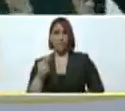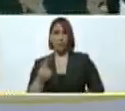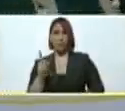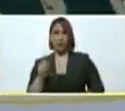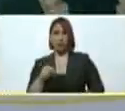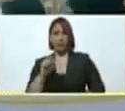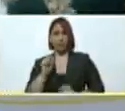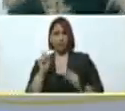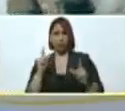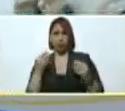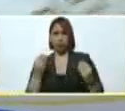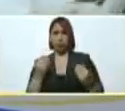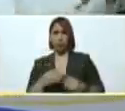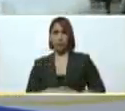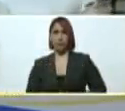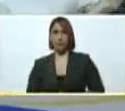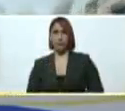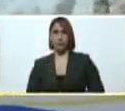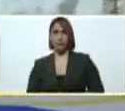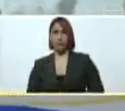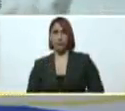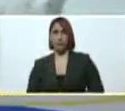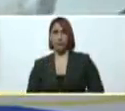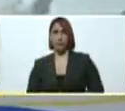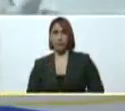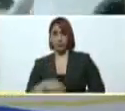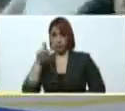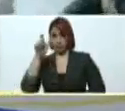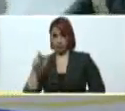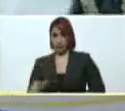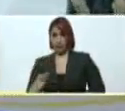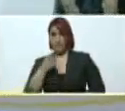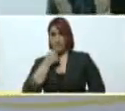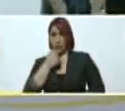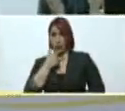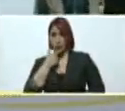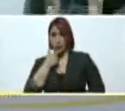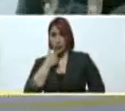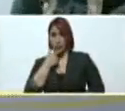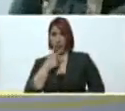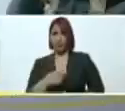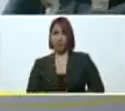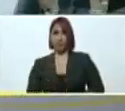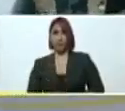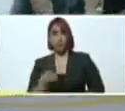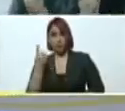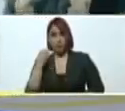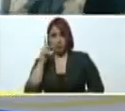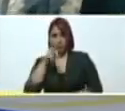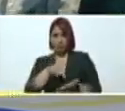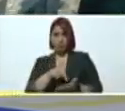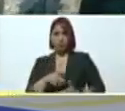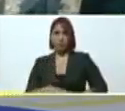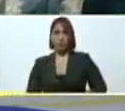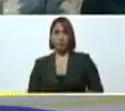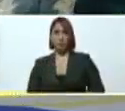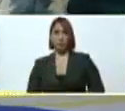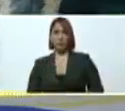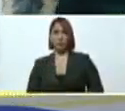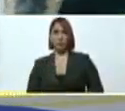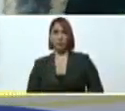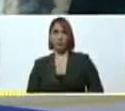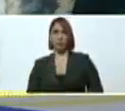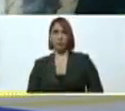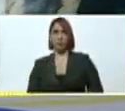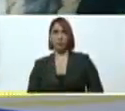impresionante. Un personaje muy hermoso que apareció ayer de un cabo, no